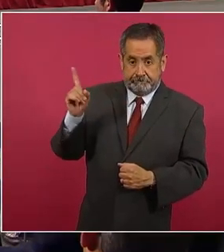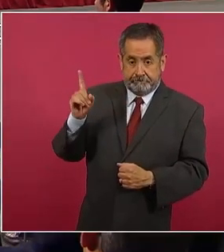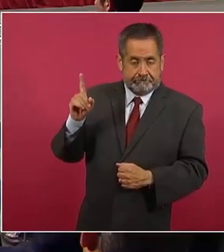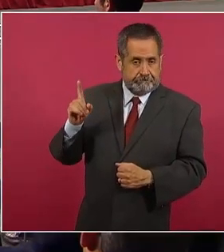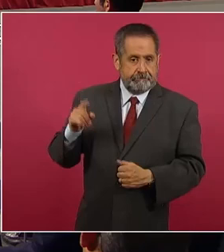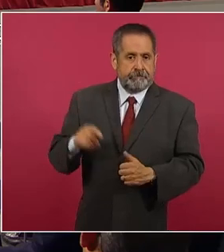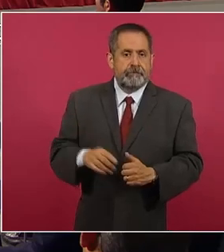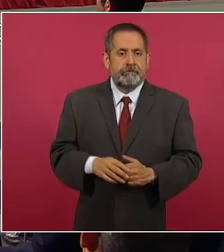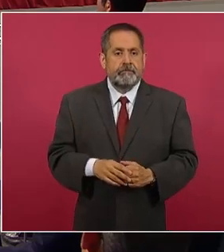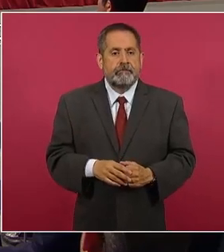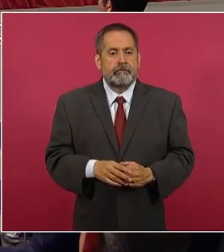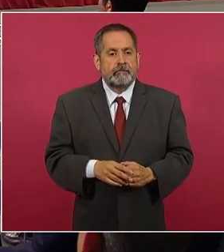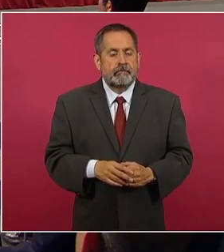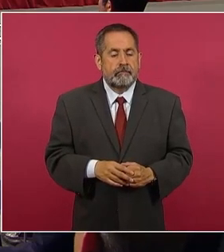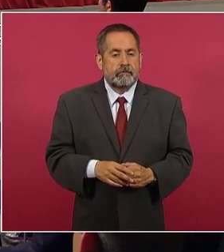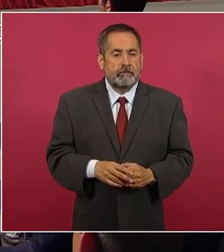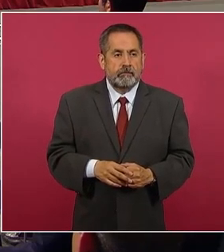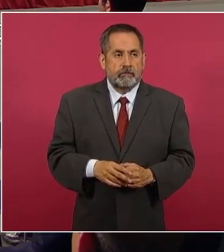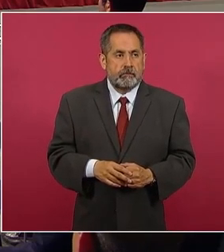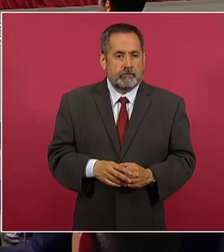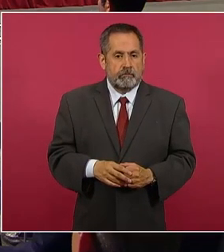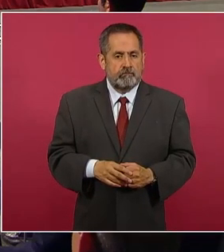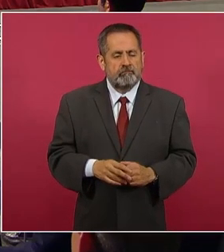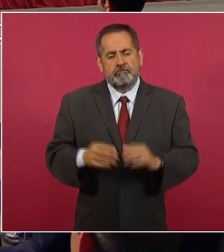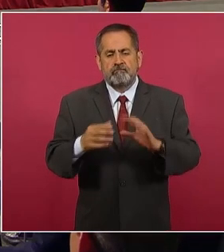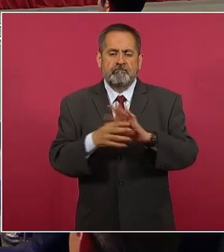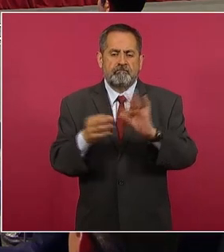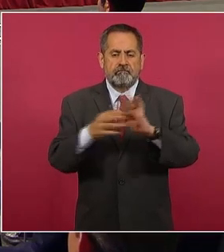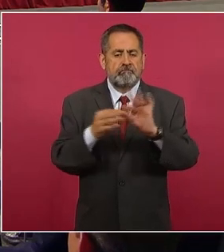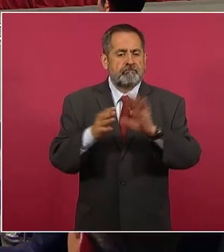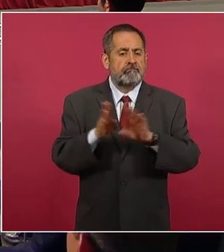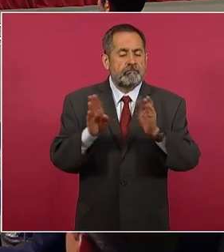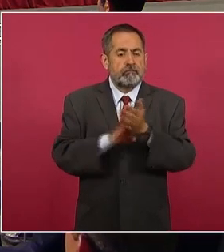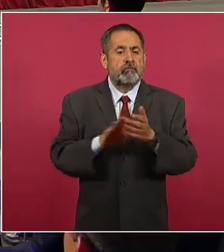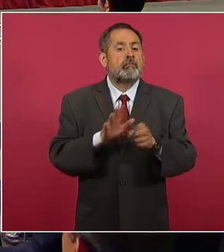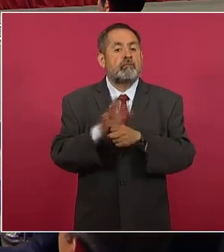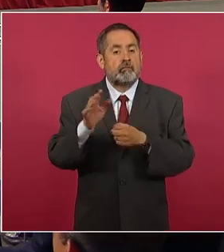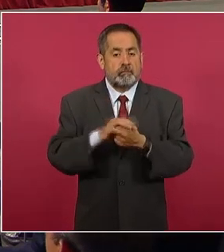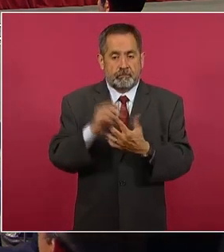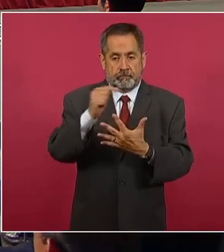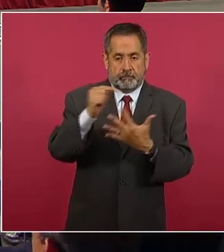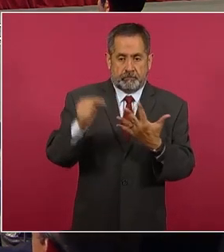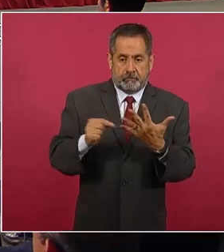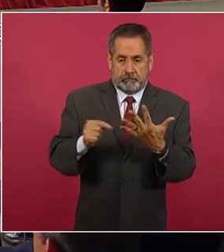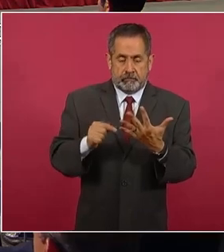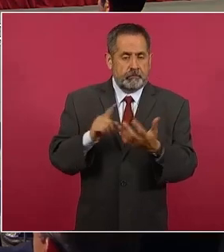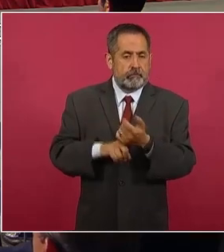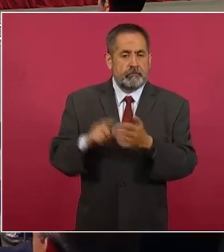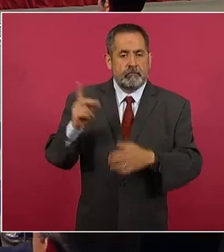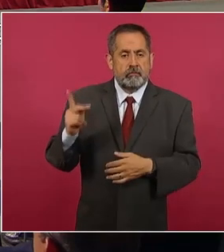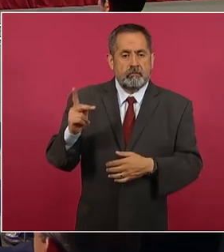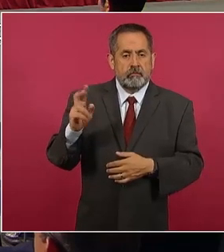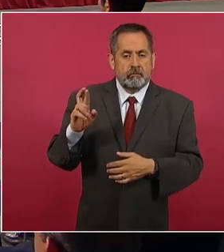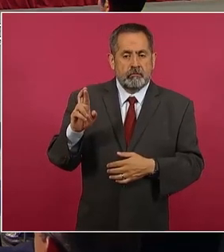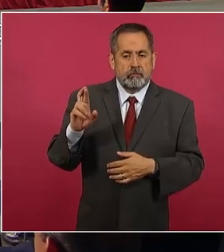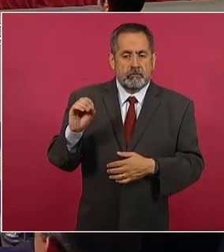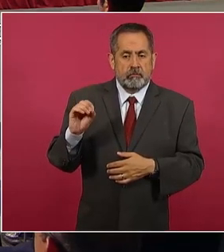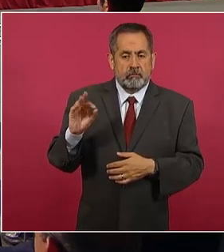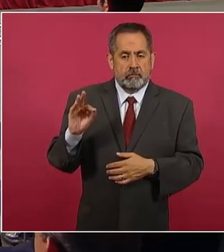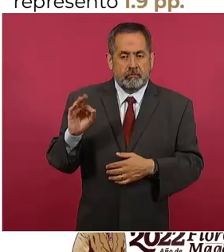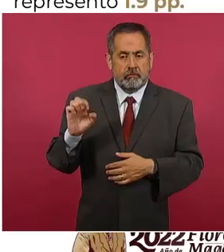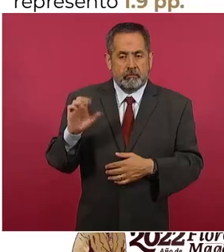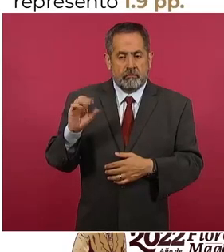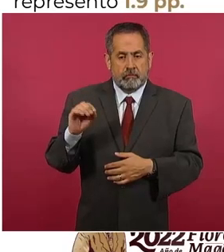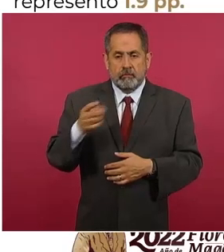sigue la descripción de la canasta básica de Profeco. Le quiero